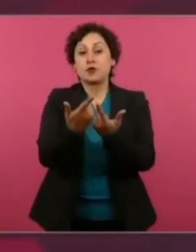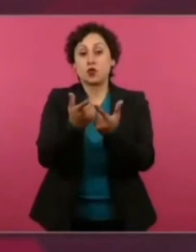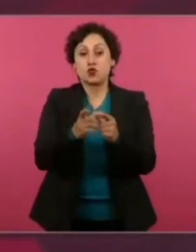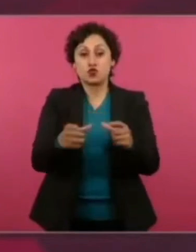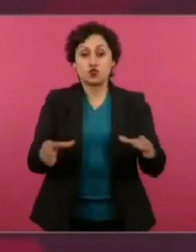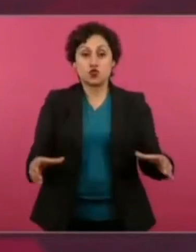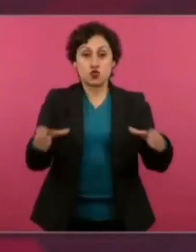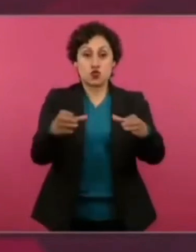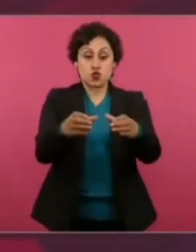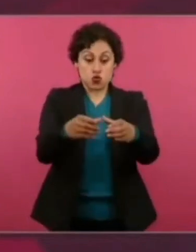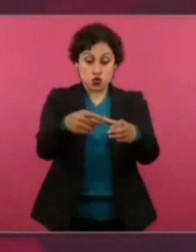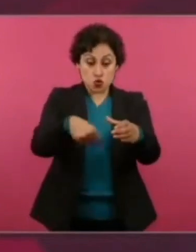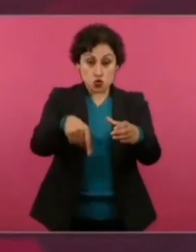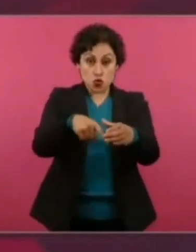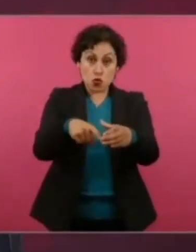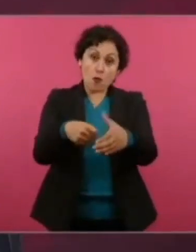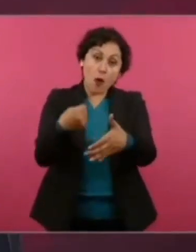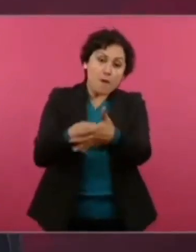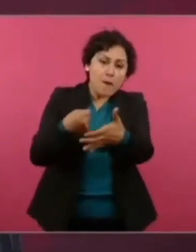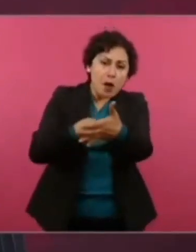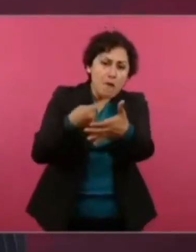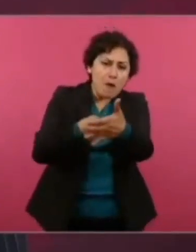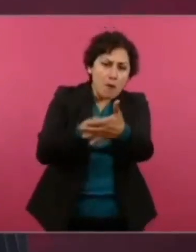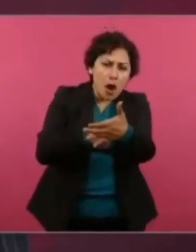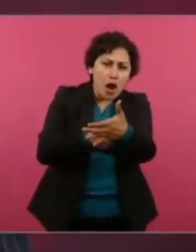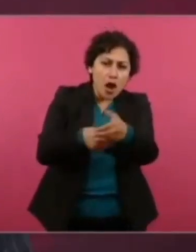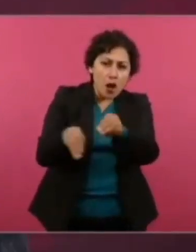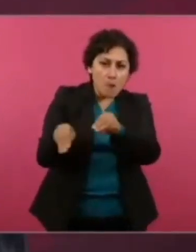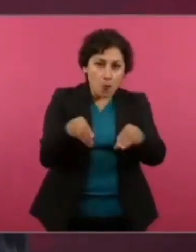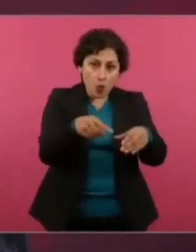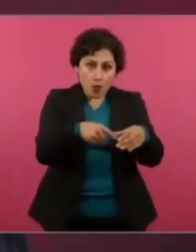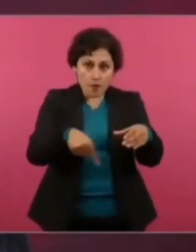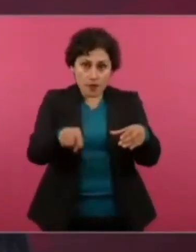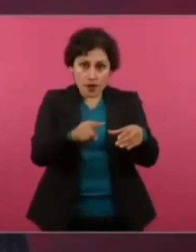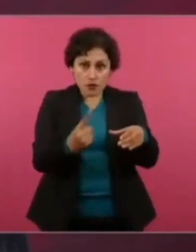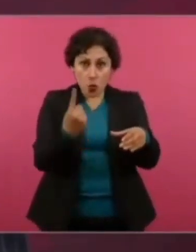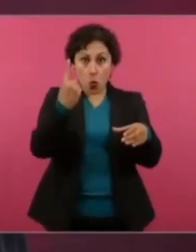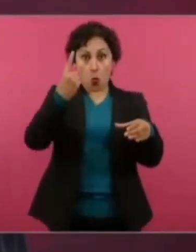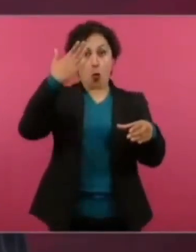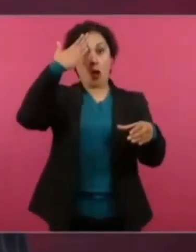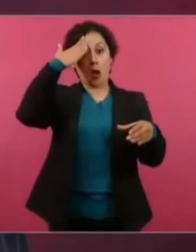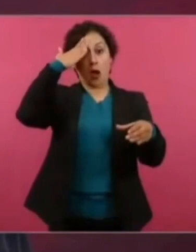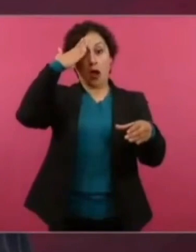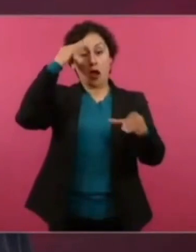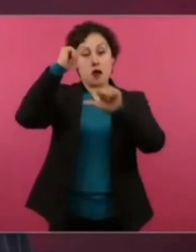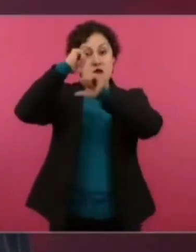de los dirigentes. No, el motor del cambio es el pueblo.